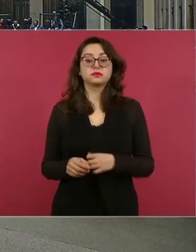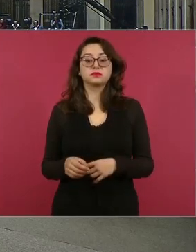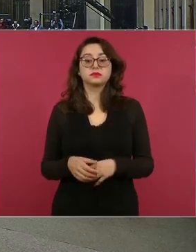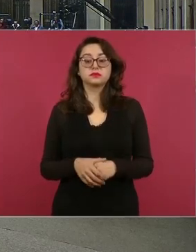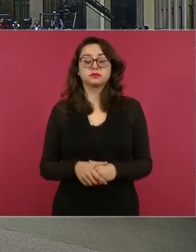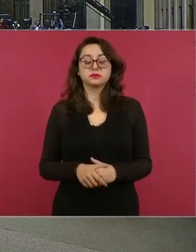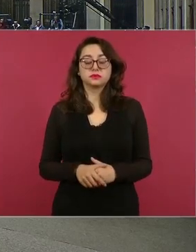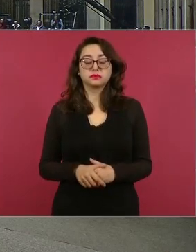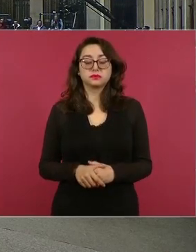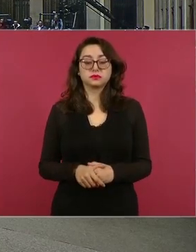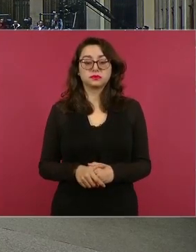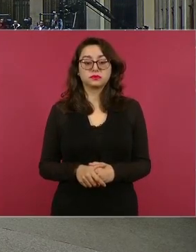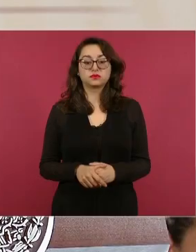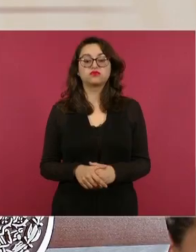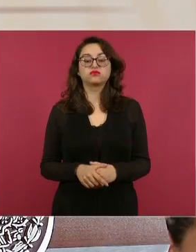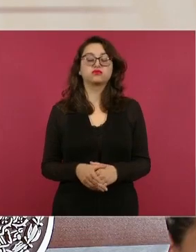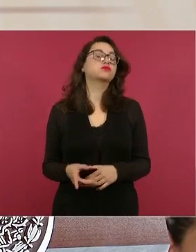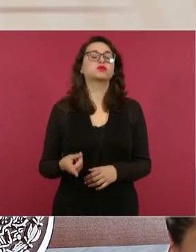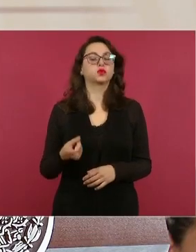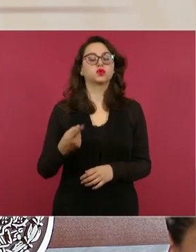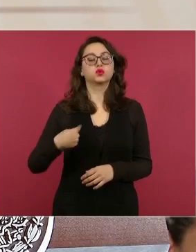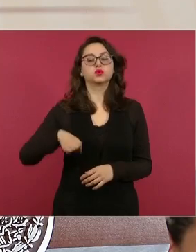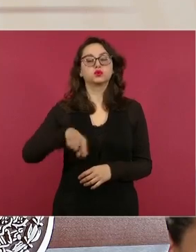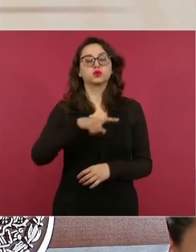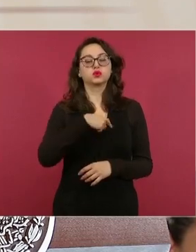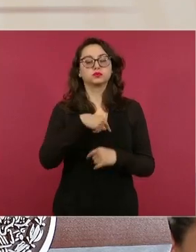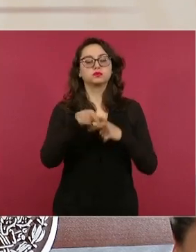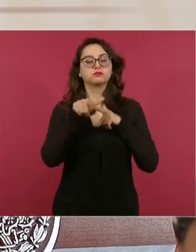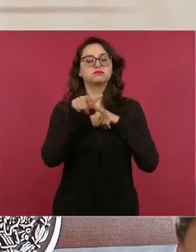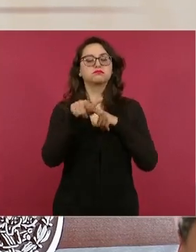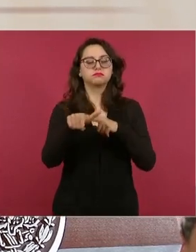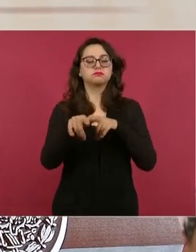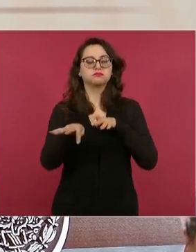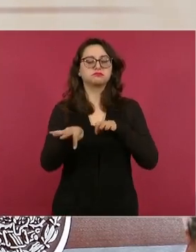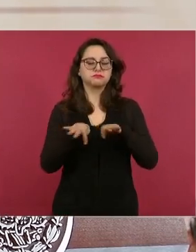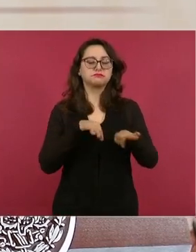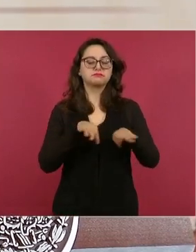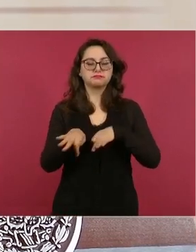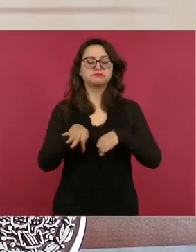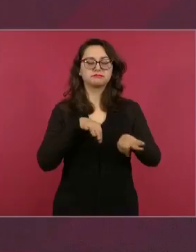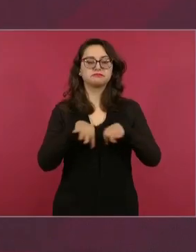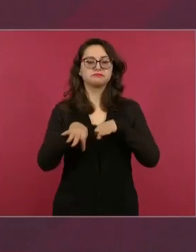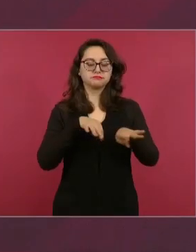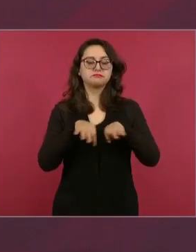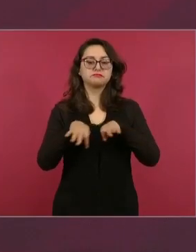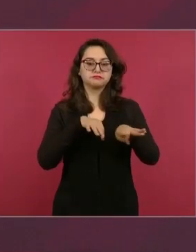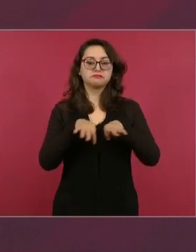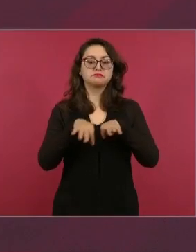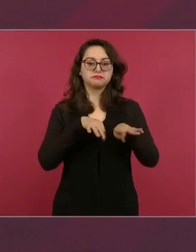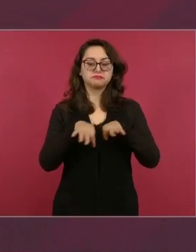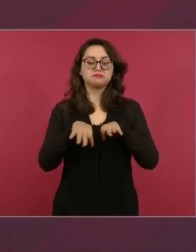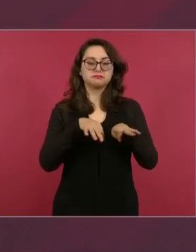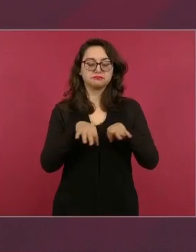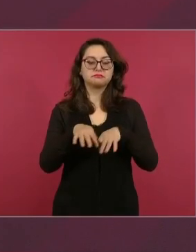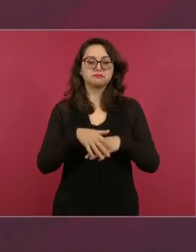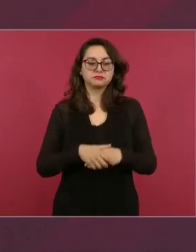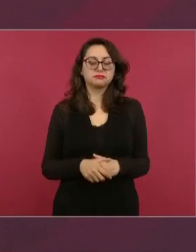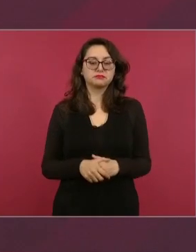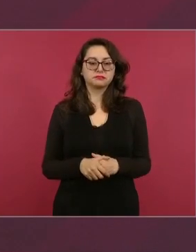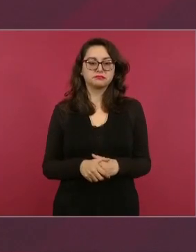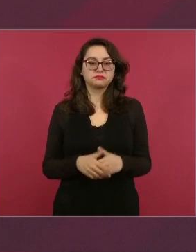insistiendo para que platiques